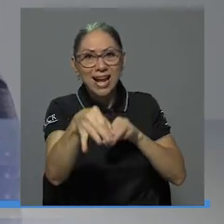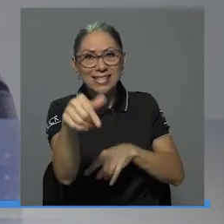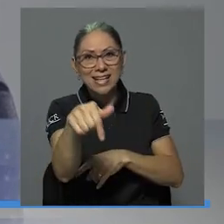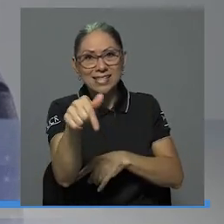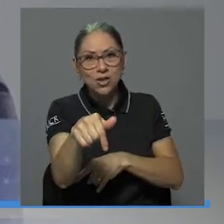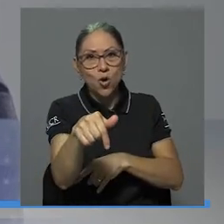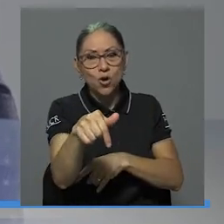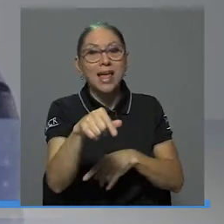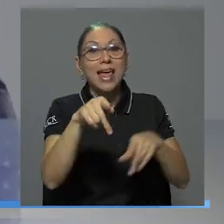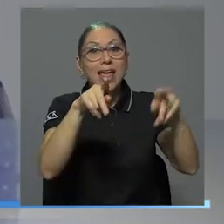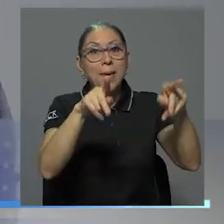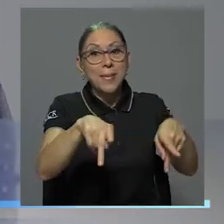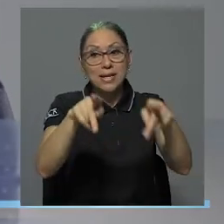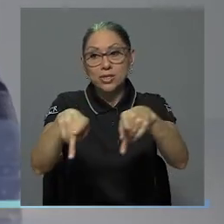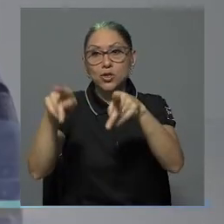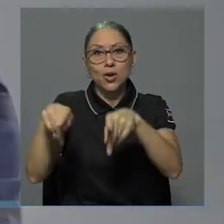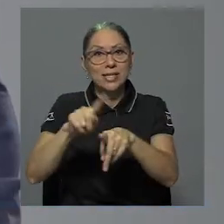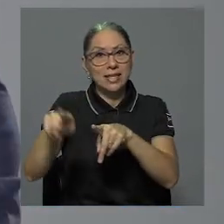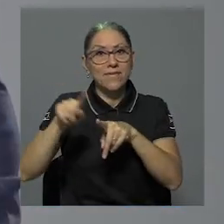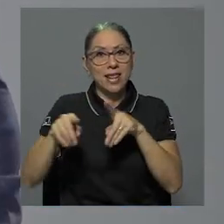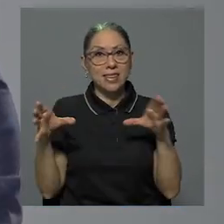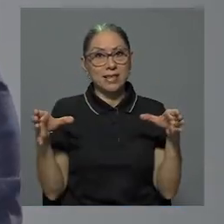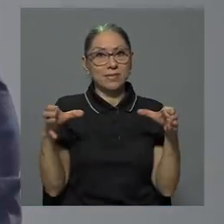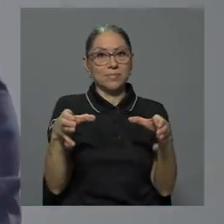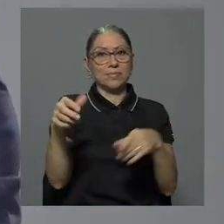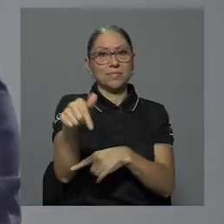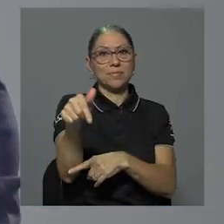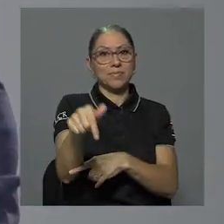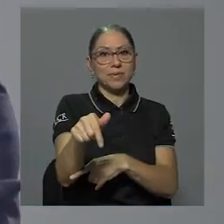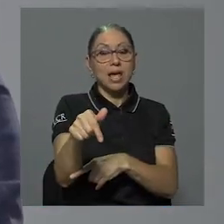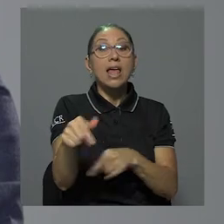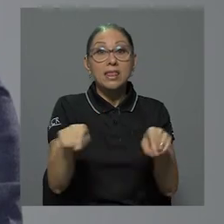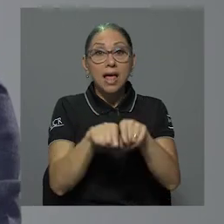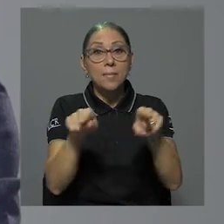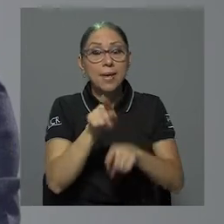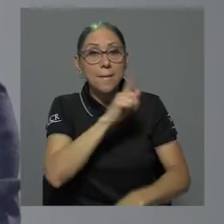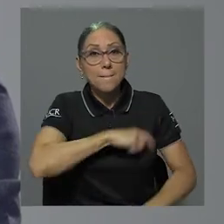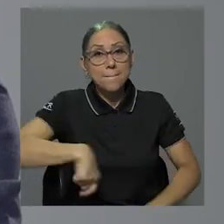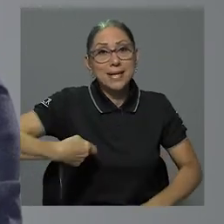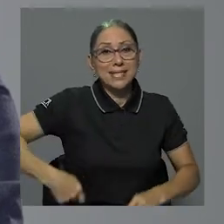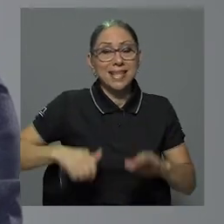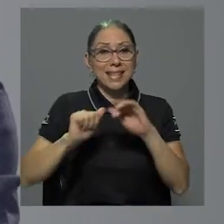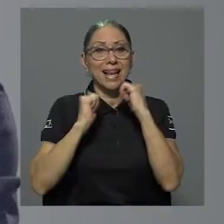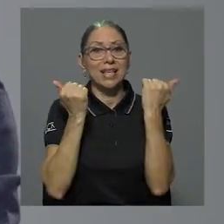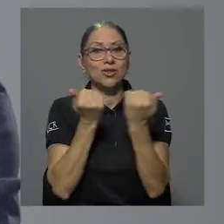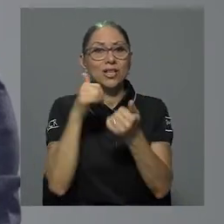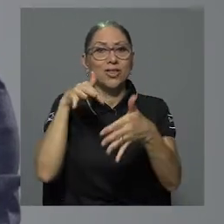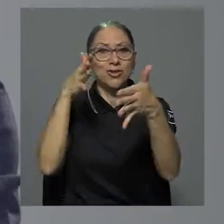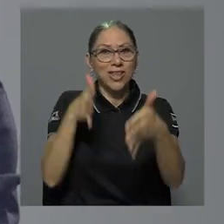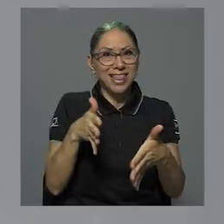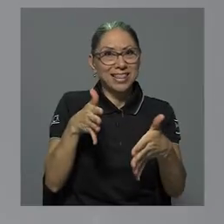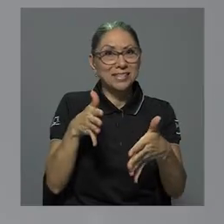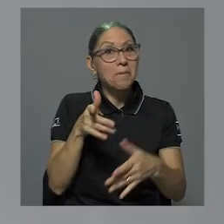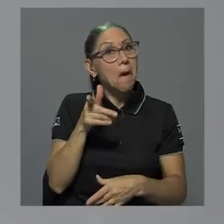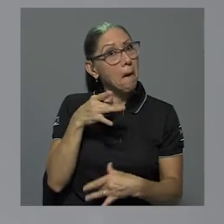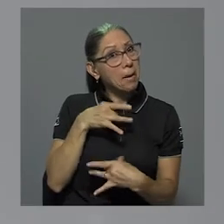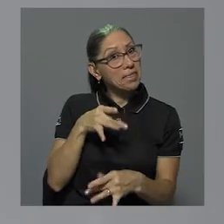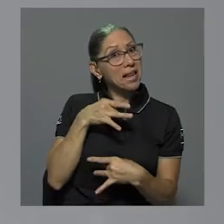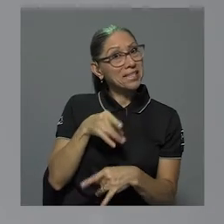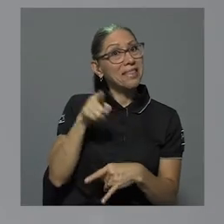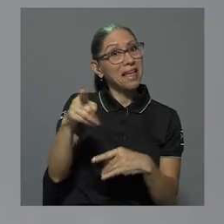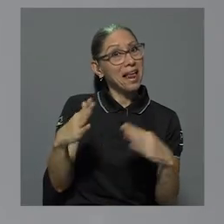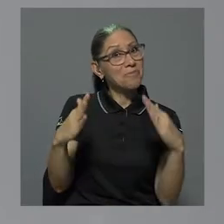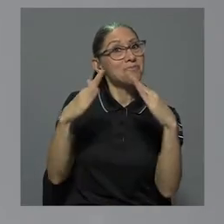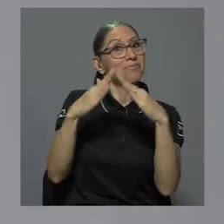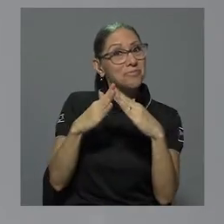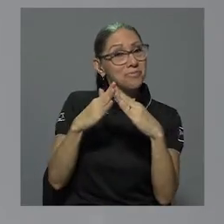personas, incluyendo al presidente de la Asociación de Estudiantes, que curiosamente es de la zona de Limón. Entonces, nos